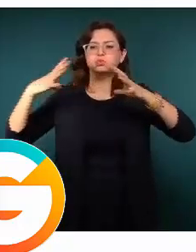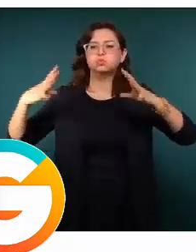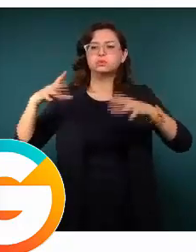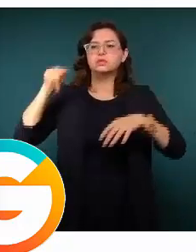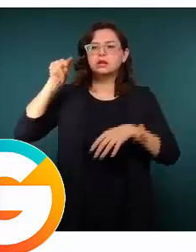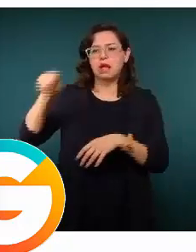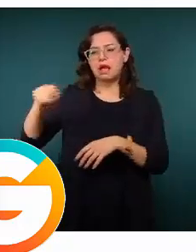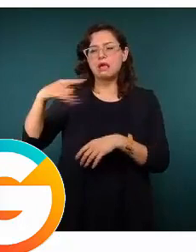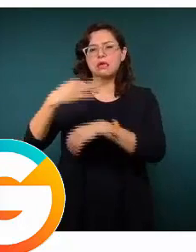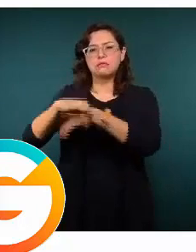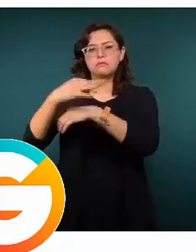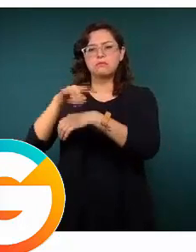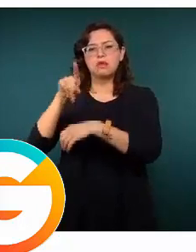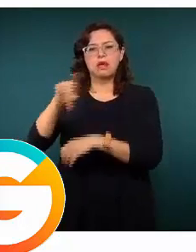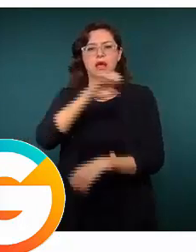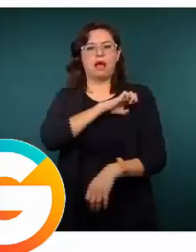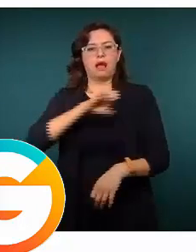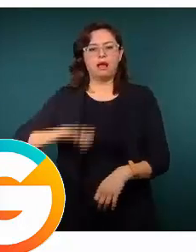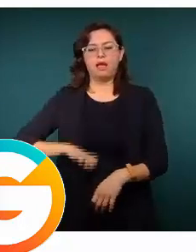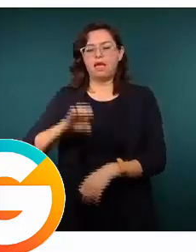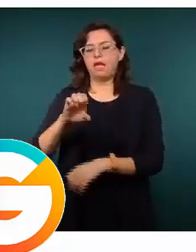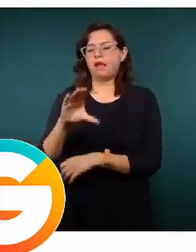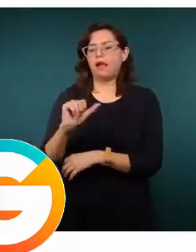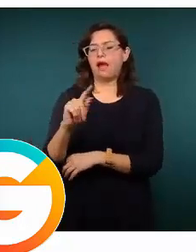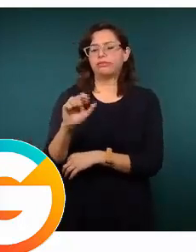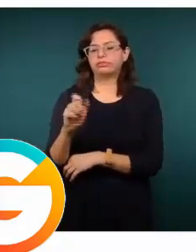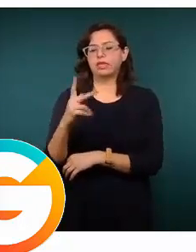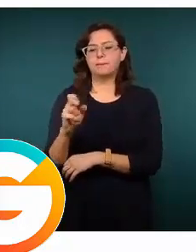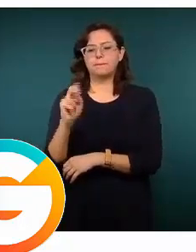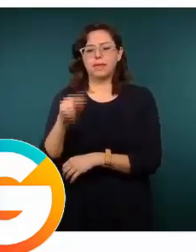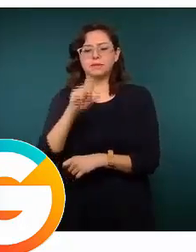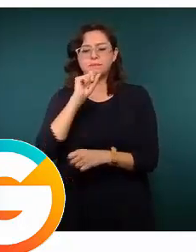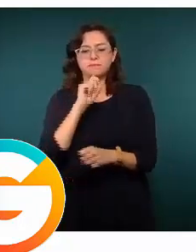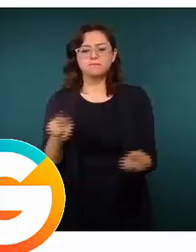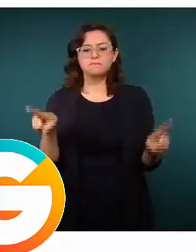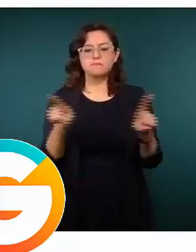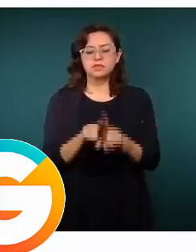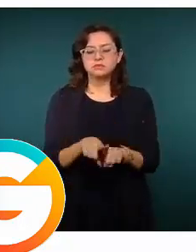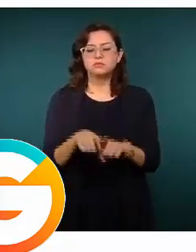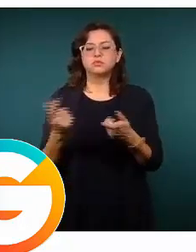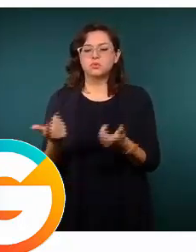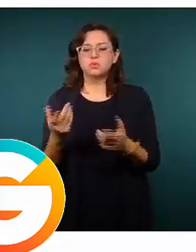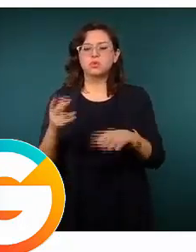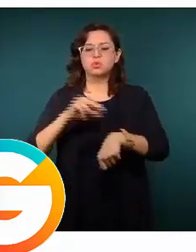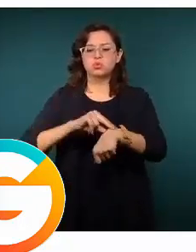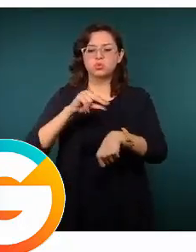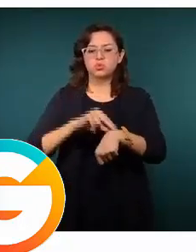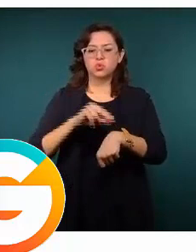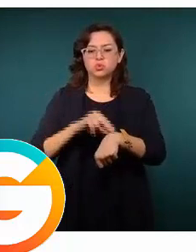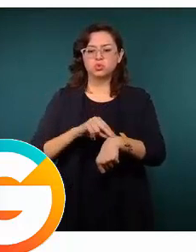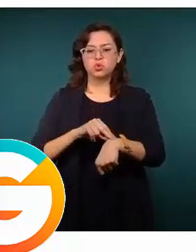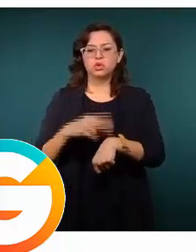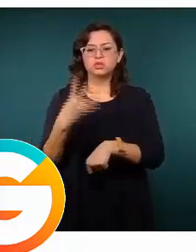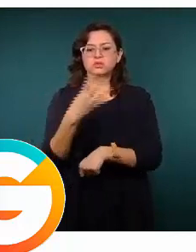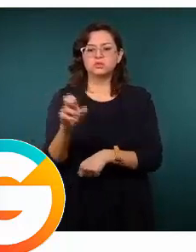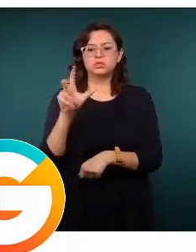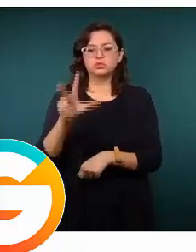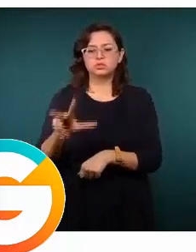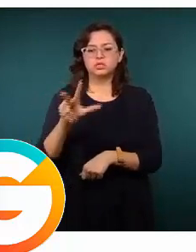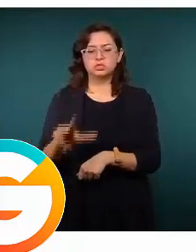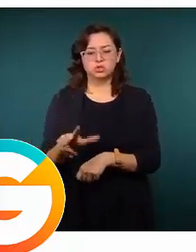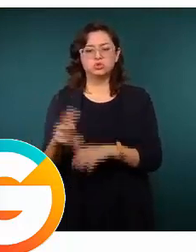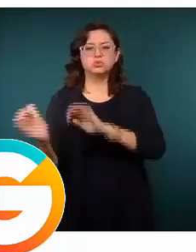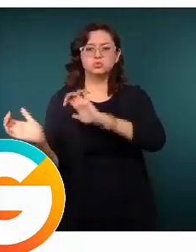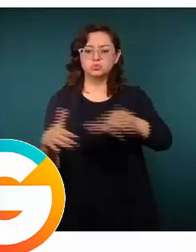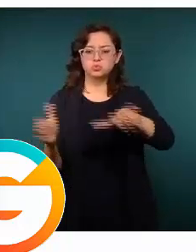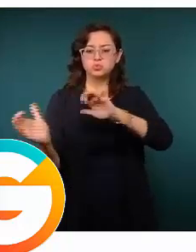Contratación de 418 médicos, 990 enfermeras, que nos han permitido darle una mayor atención a las personas que han necesitado